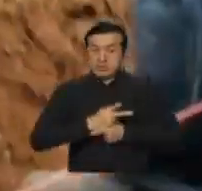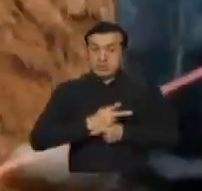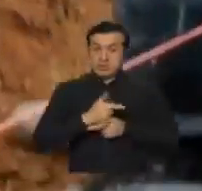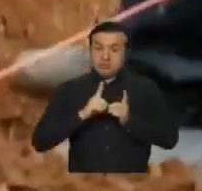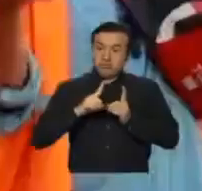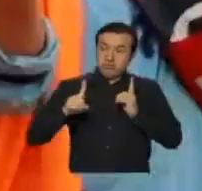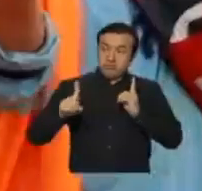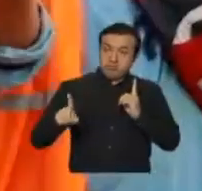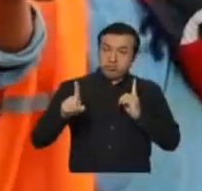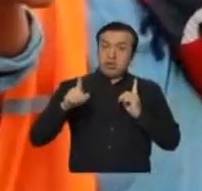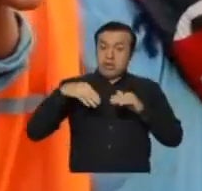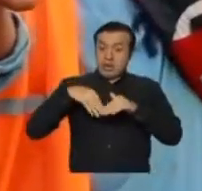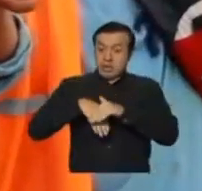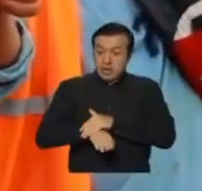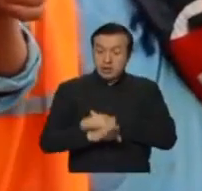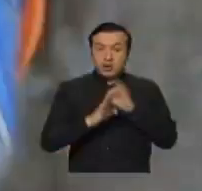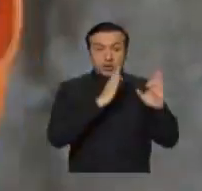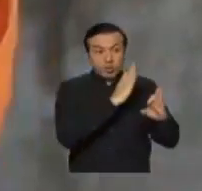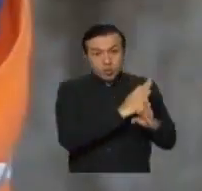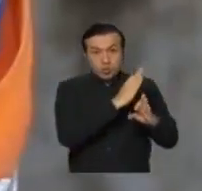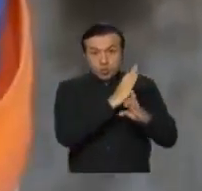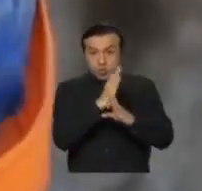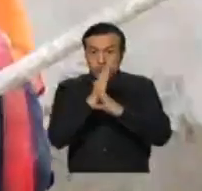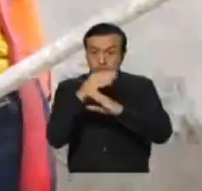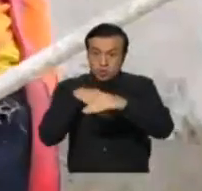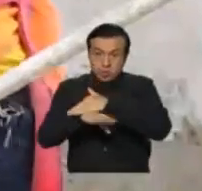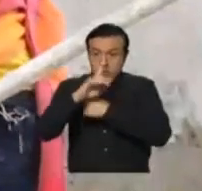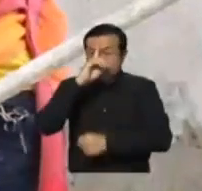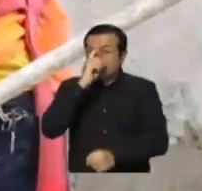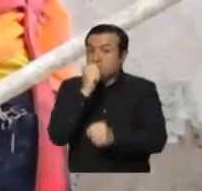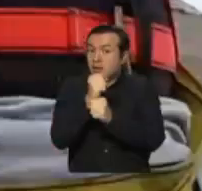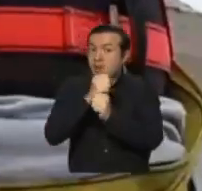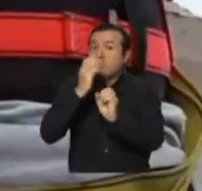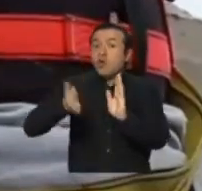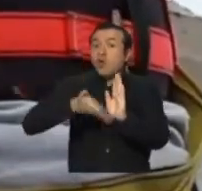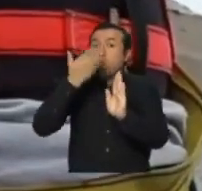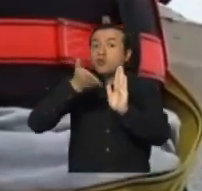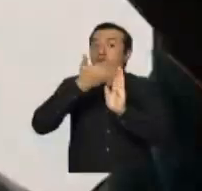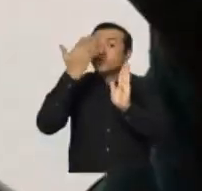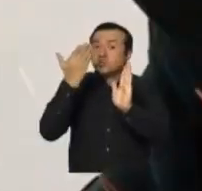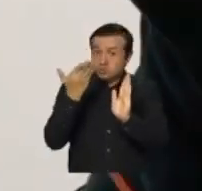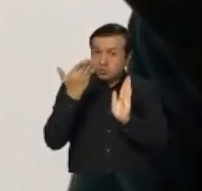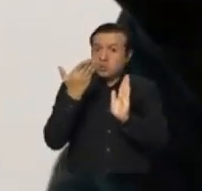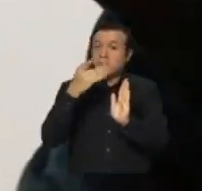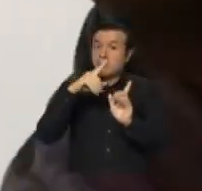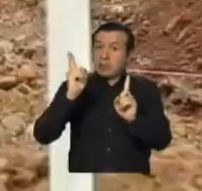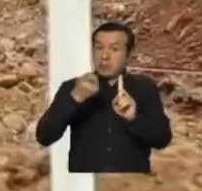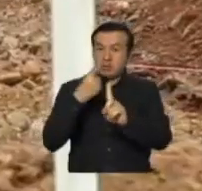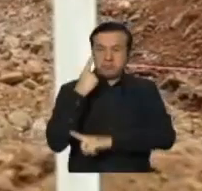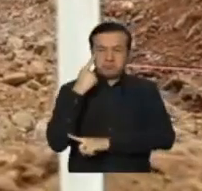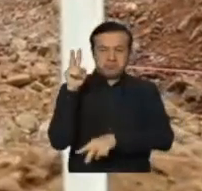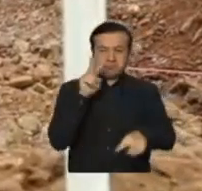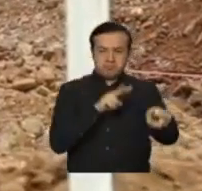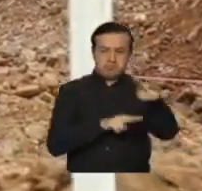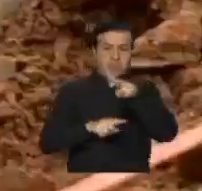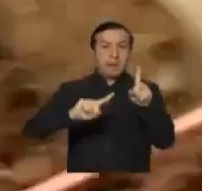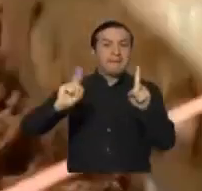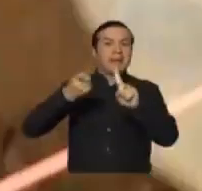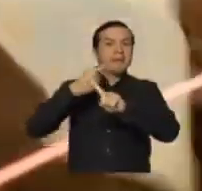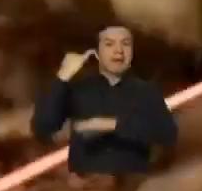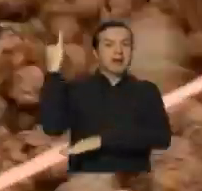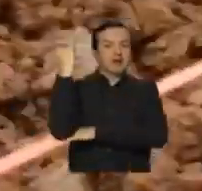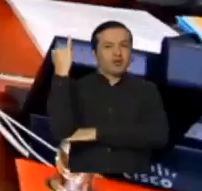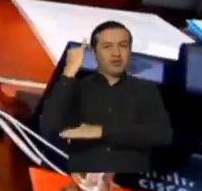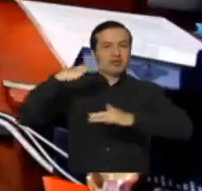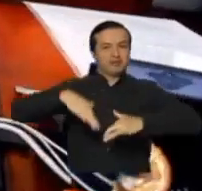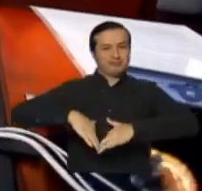trabajadores entren en turnos y que nos permita tener una medida de unas primeras industrias en reactivación.